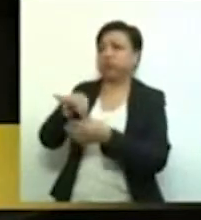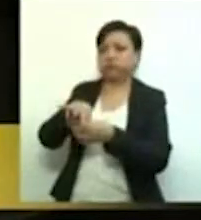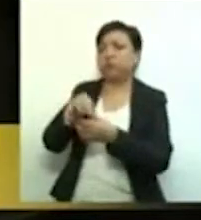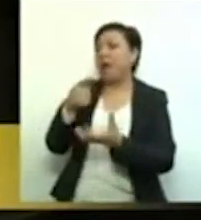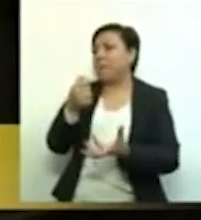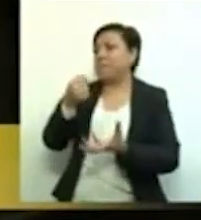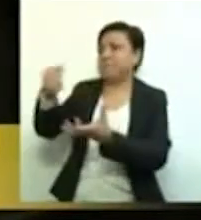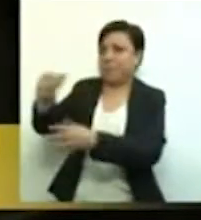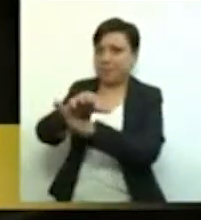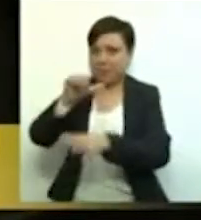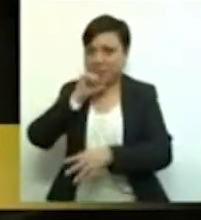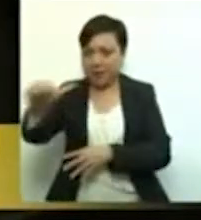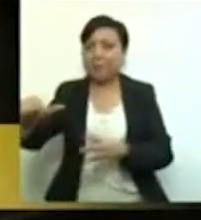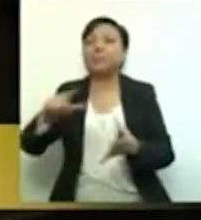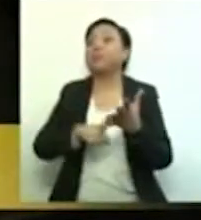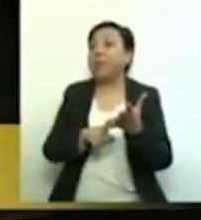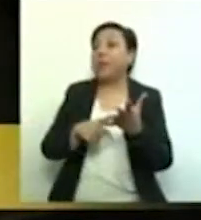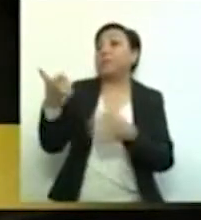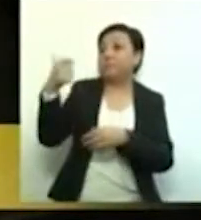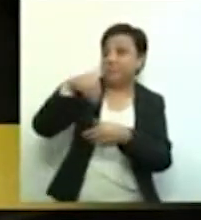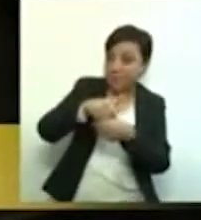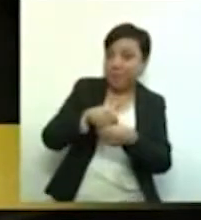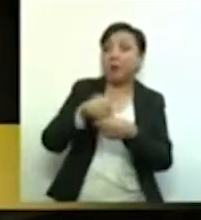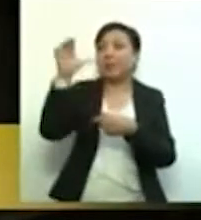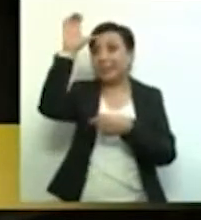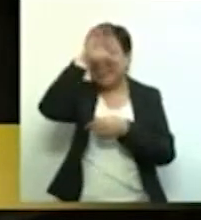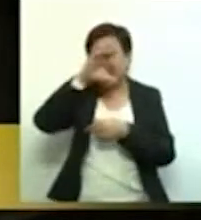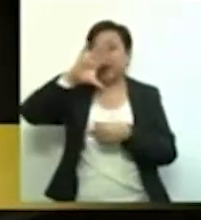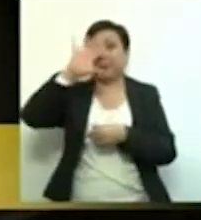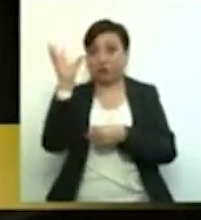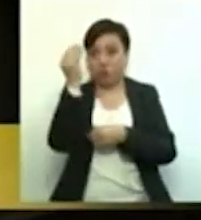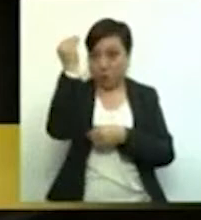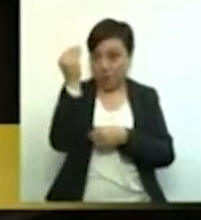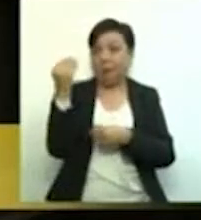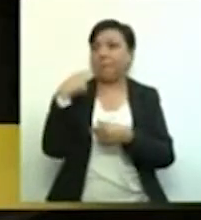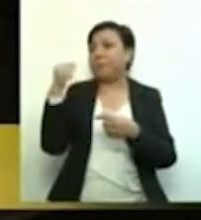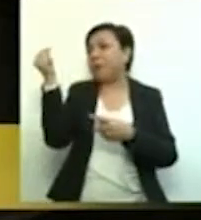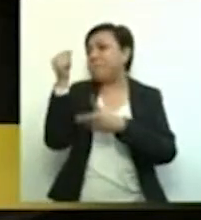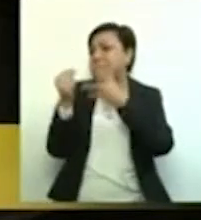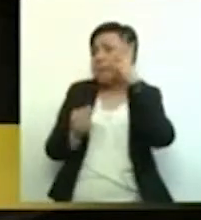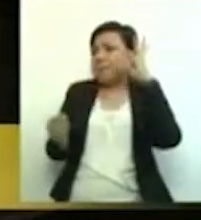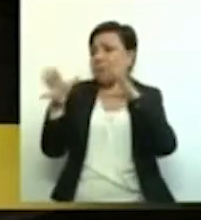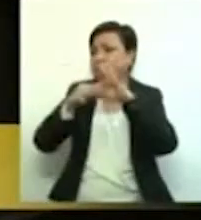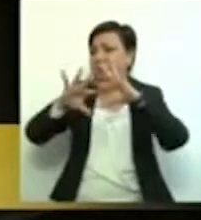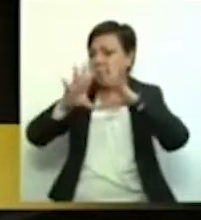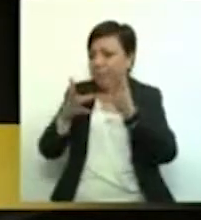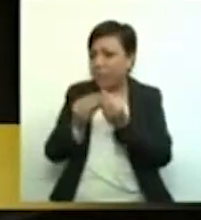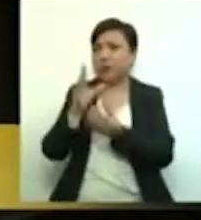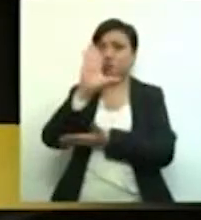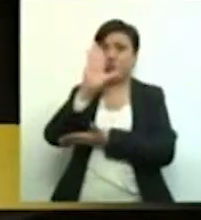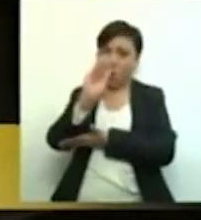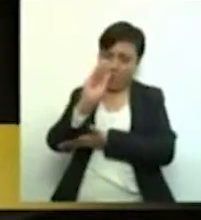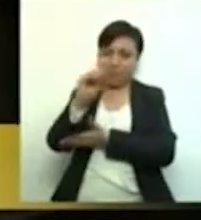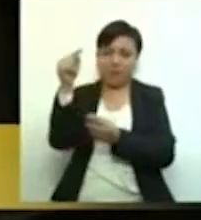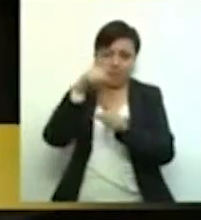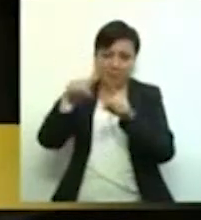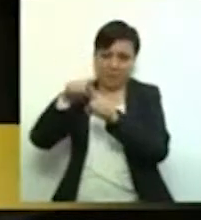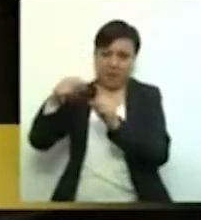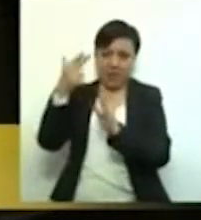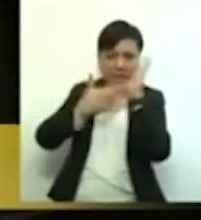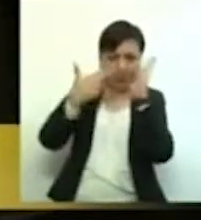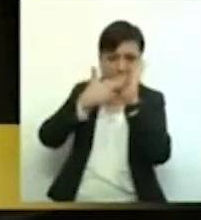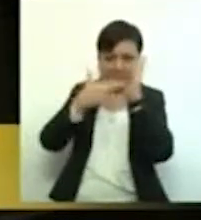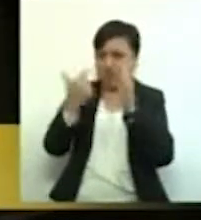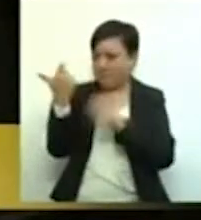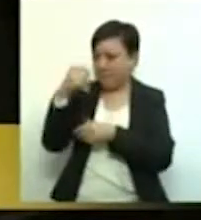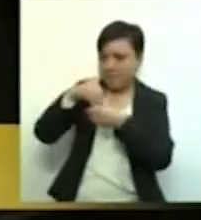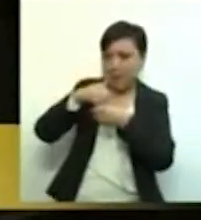borran los fondos del Consejo Nacional de Ciencia y Tecnología, alrededor de 90 instrumentos de apoyo a investigaciones en ciencias básicas, sociales y desarrollo